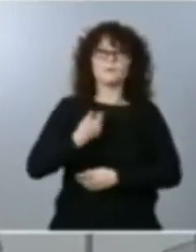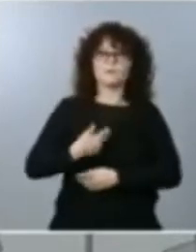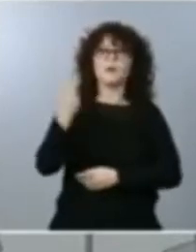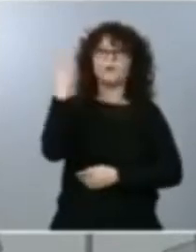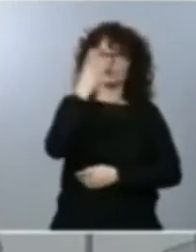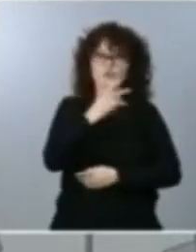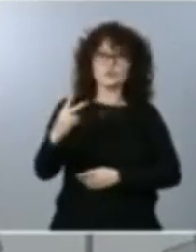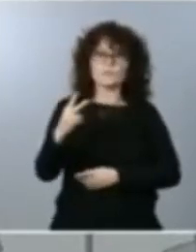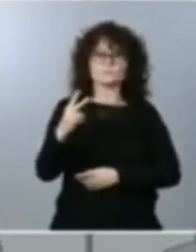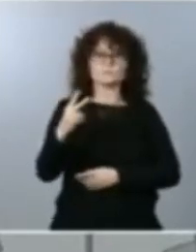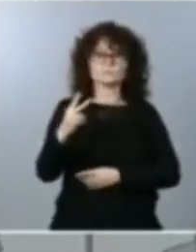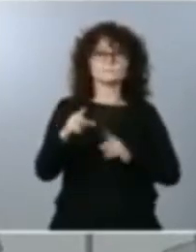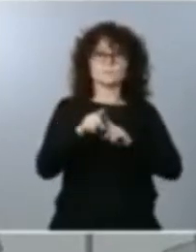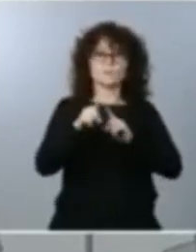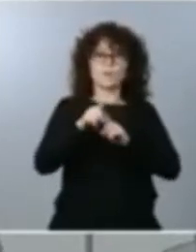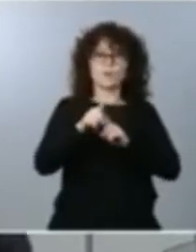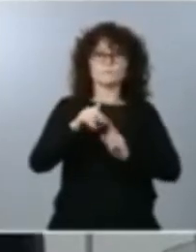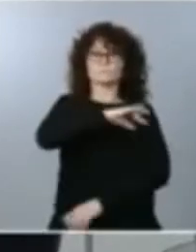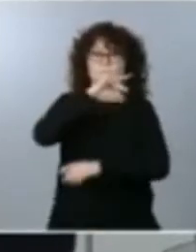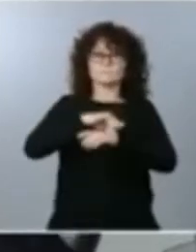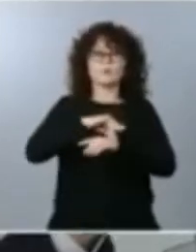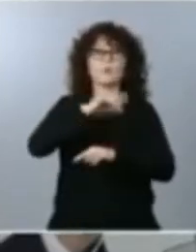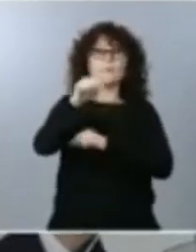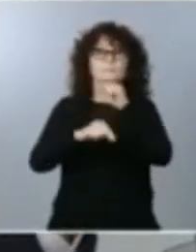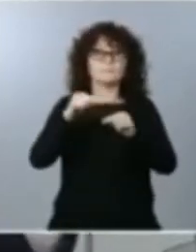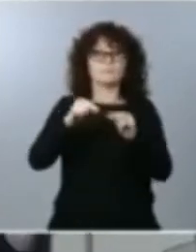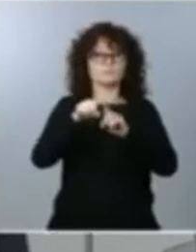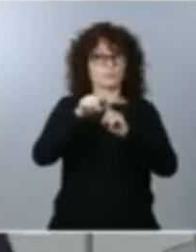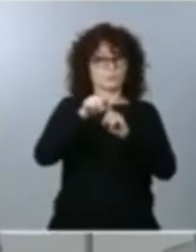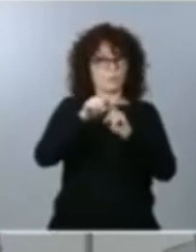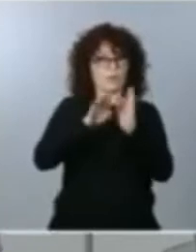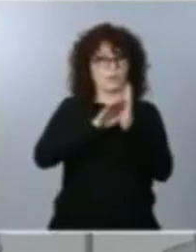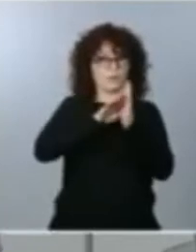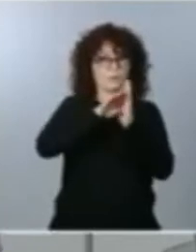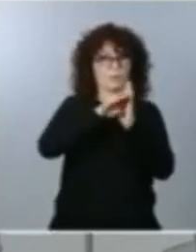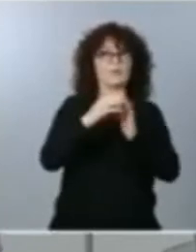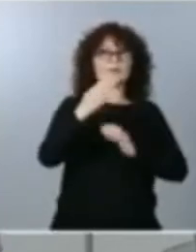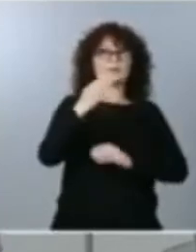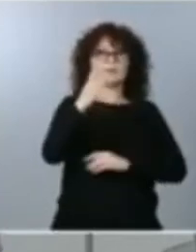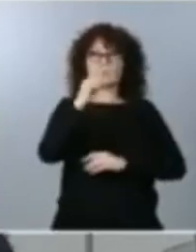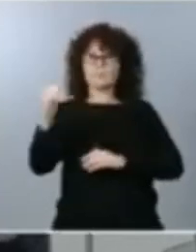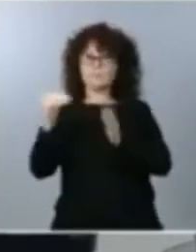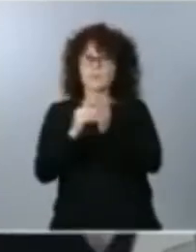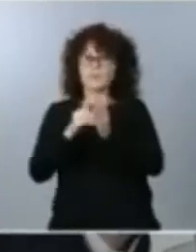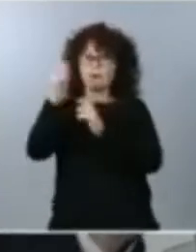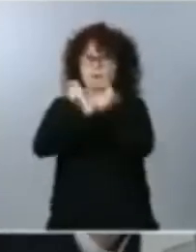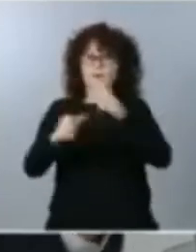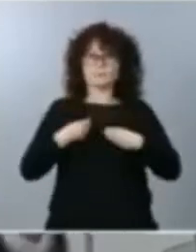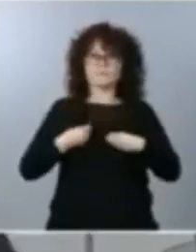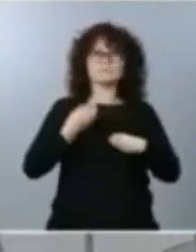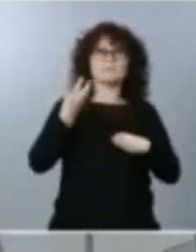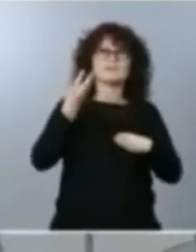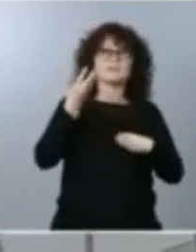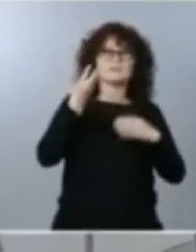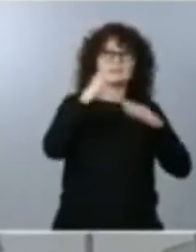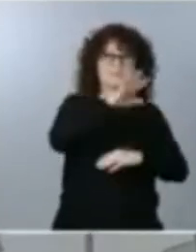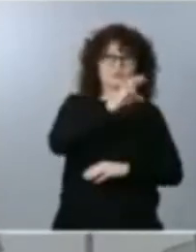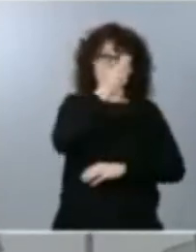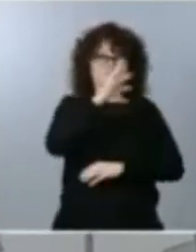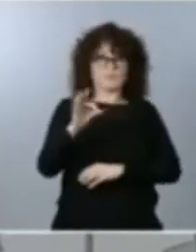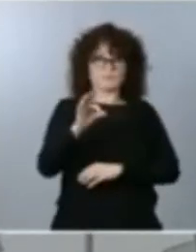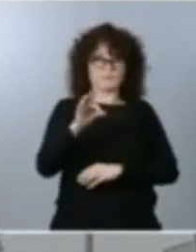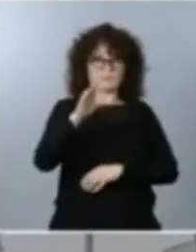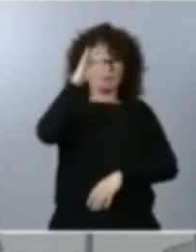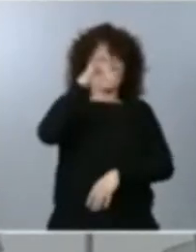la incidencia del virus, desde los casi 530 casos por cada 100.000 habitantes para los 14 días durante la